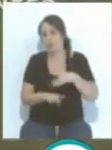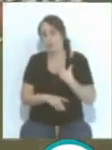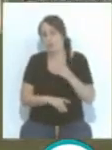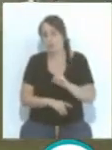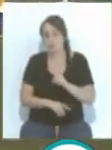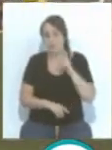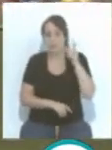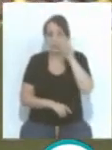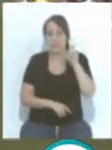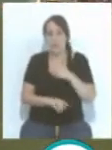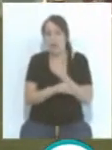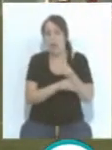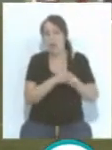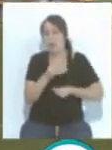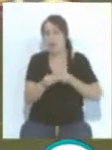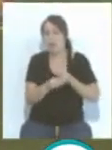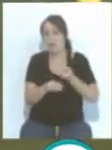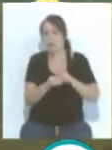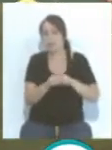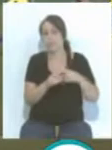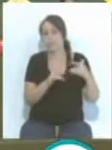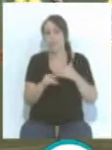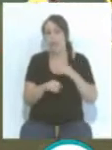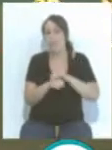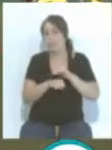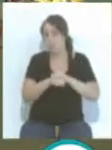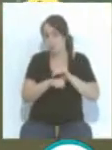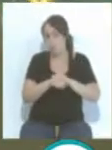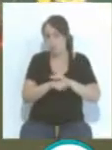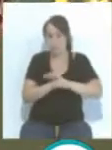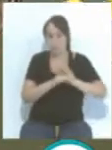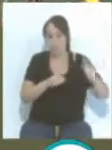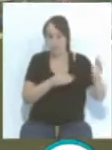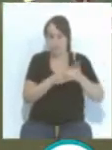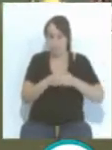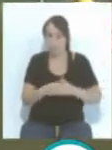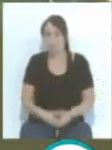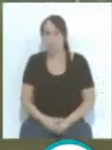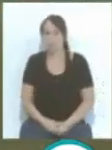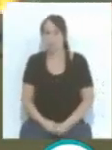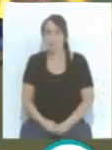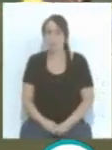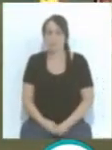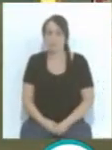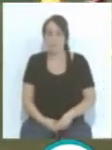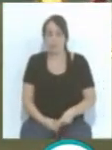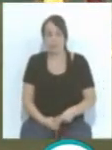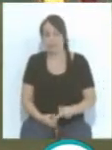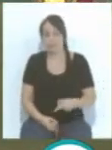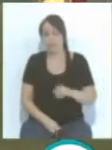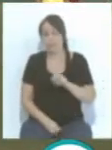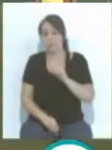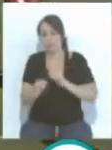lo que hacen es jugar mucho amistoso a puertas cerradas entre equipos. Claro, no queda más remedio.